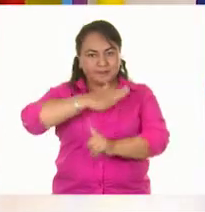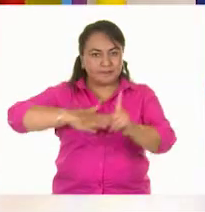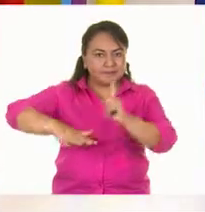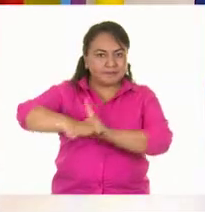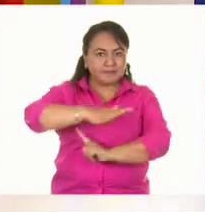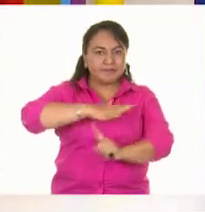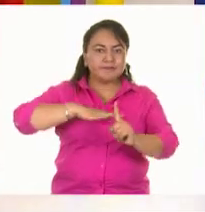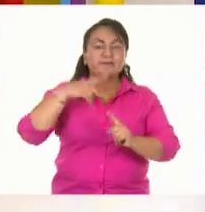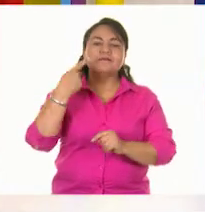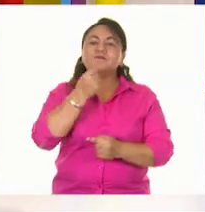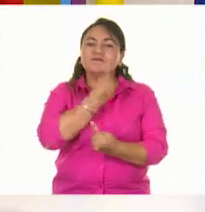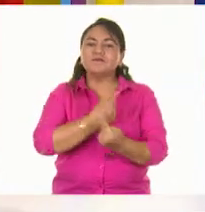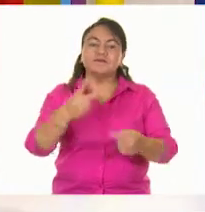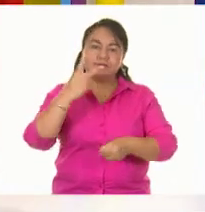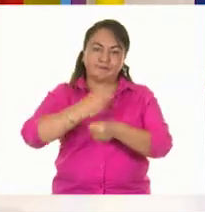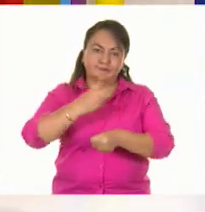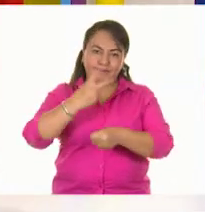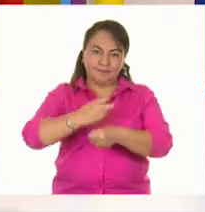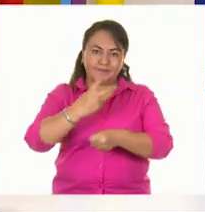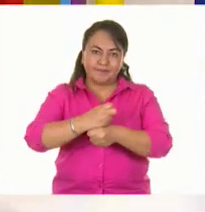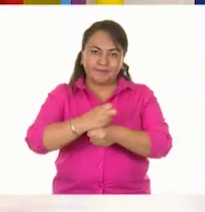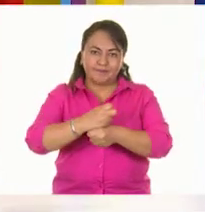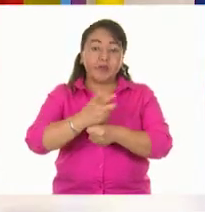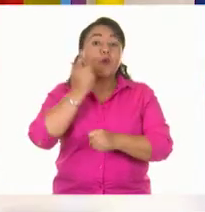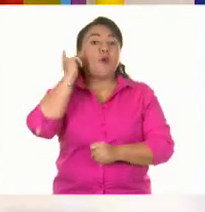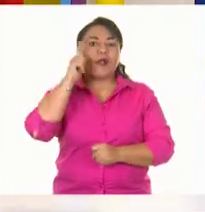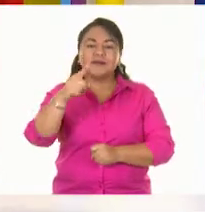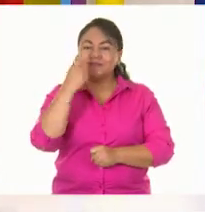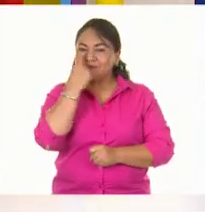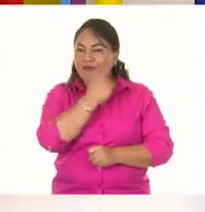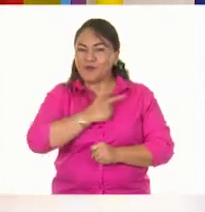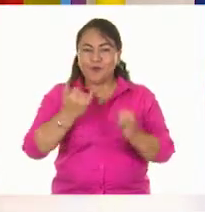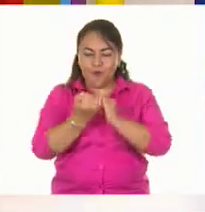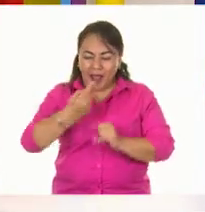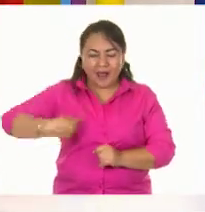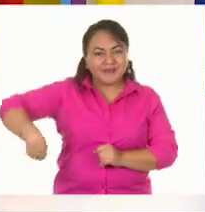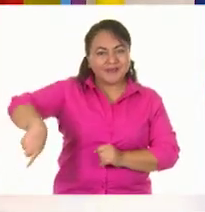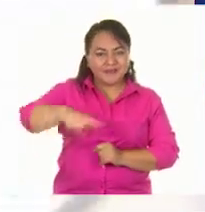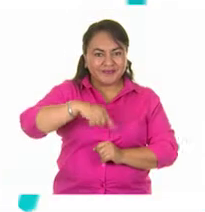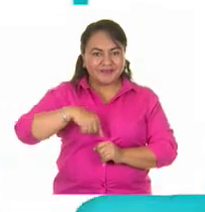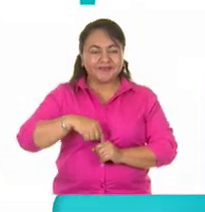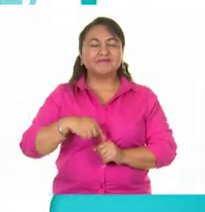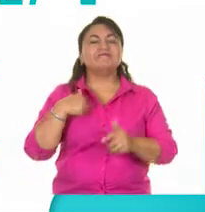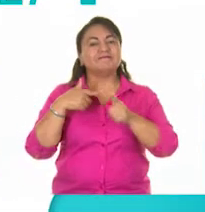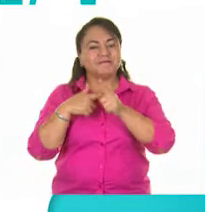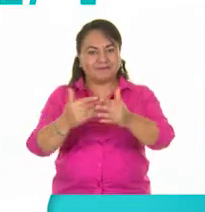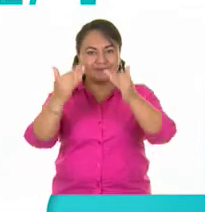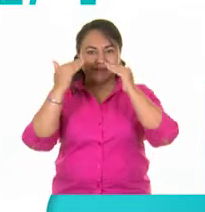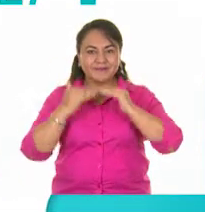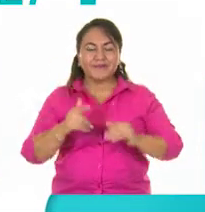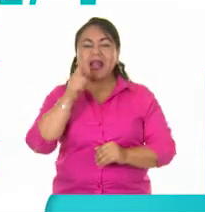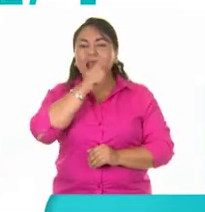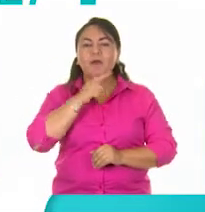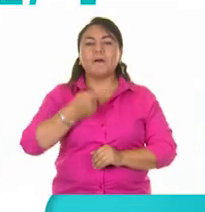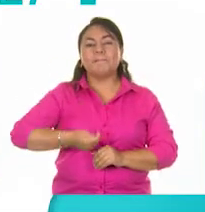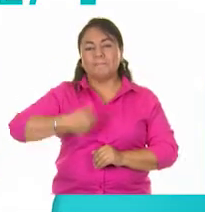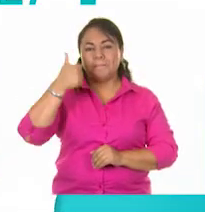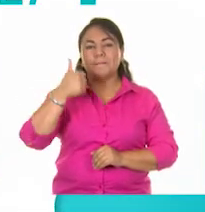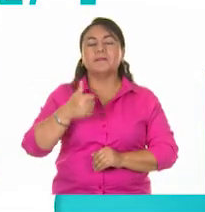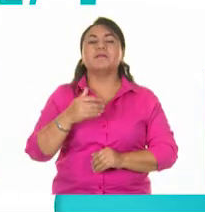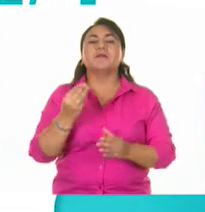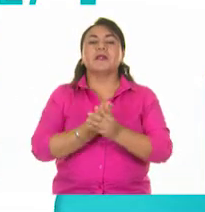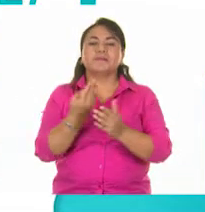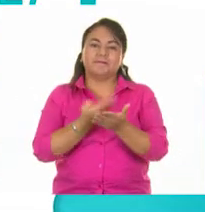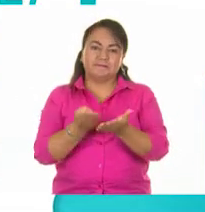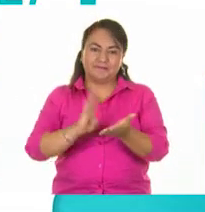Niñas y los Niños de Segundo Grado de Primaria. Esperamos que lo hayan disfrutado tanto como nosotros. Continuamos con Lengua Materna Clase